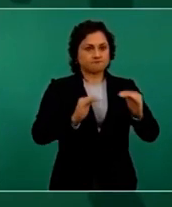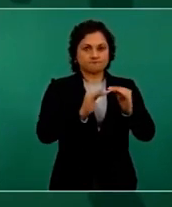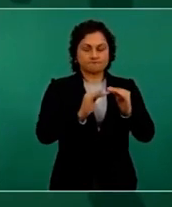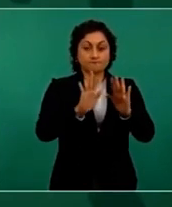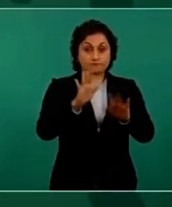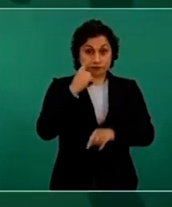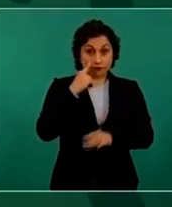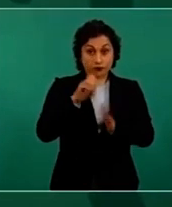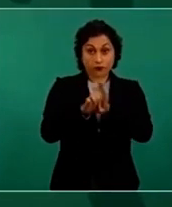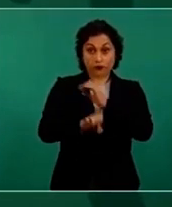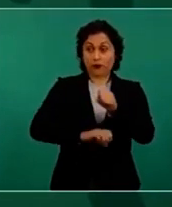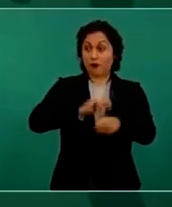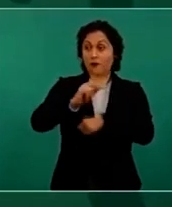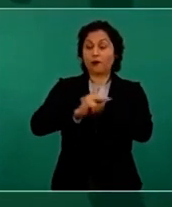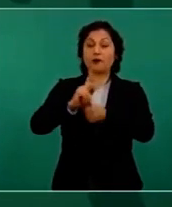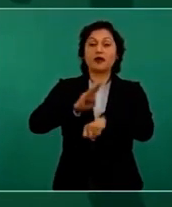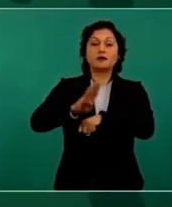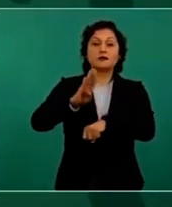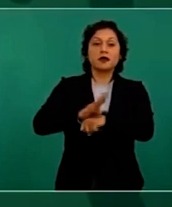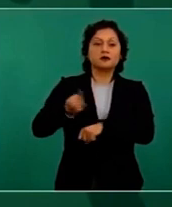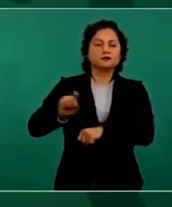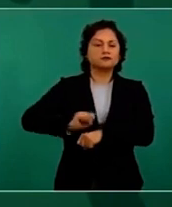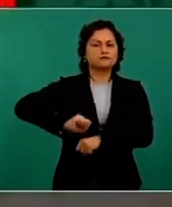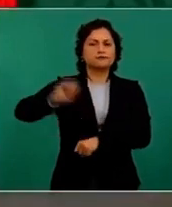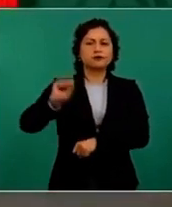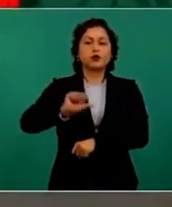Brasil trae una inflación del 11%.